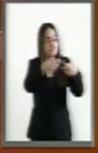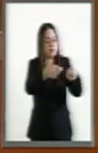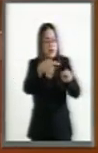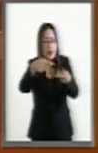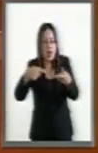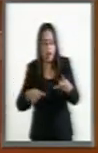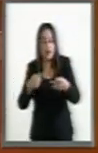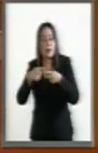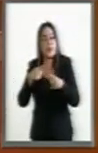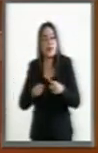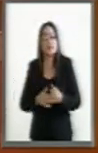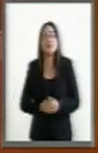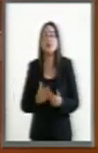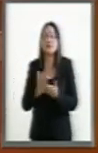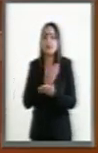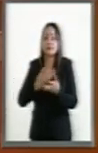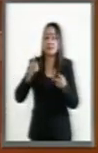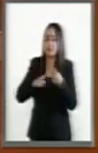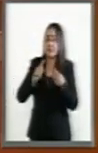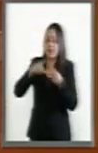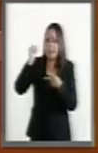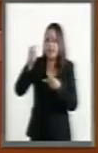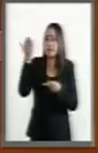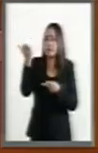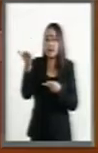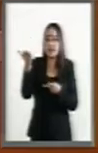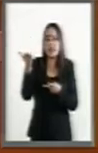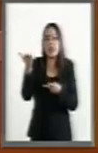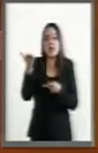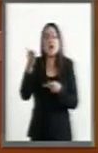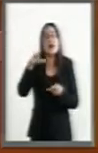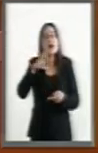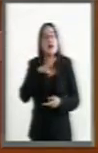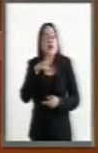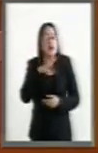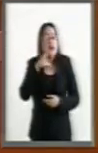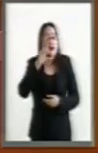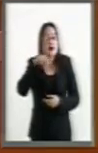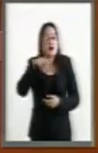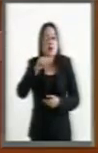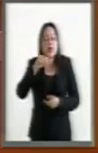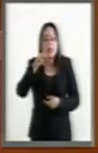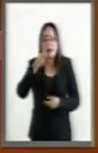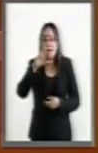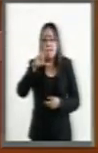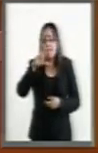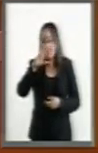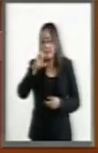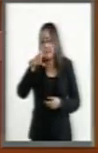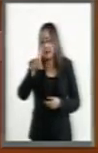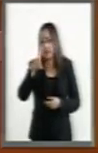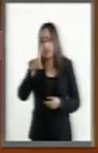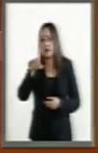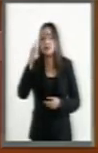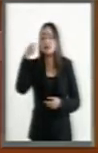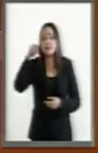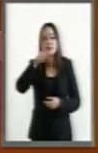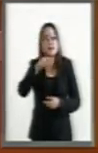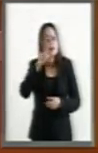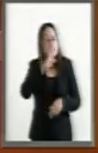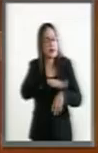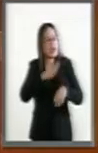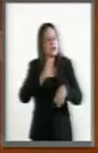otro dictamen, pedimos la intervención del Consejo Nacional para prevenir la discriminación que fortalezca las